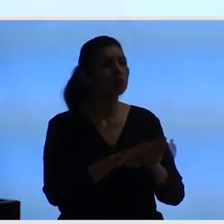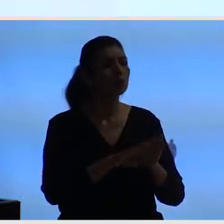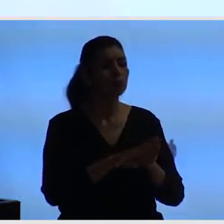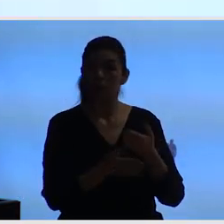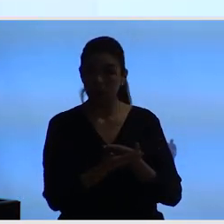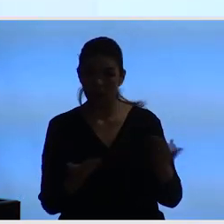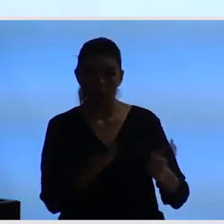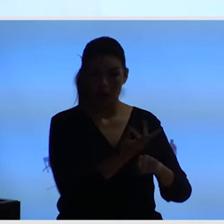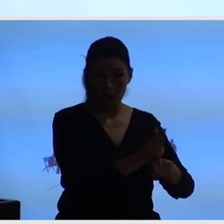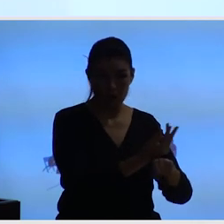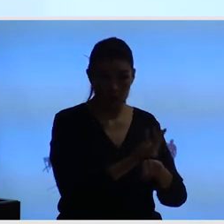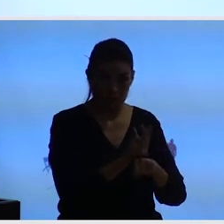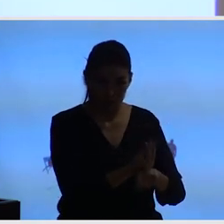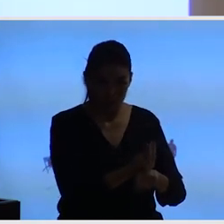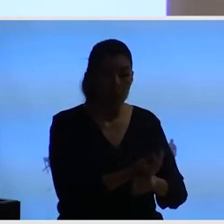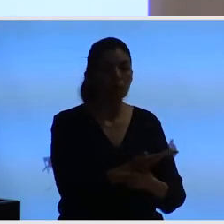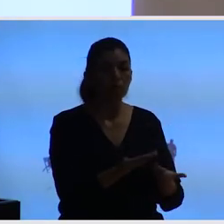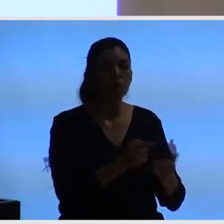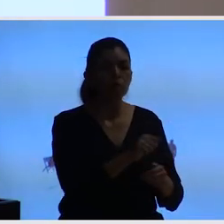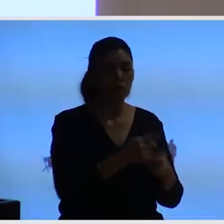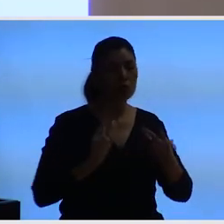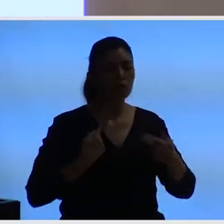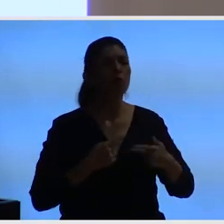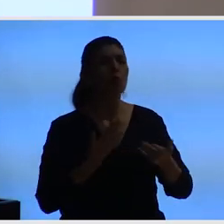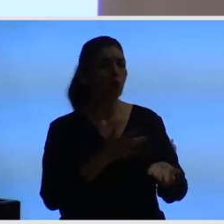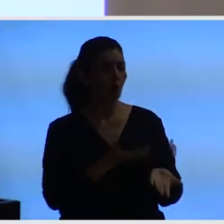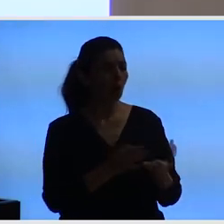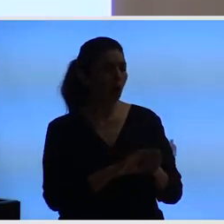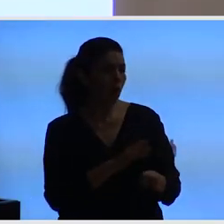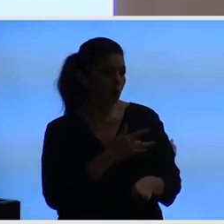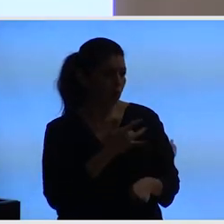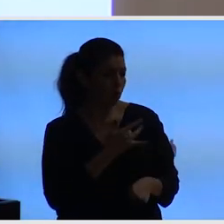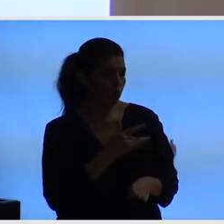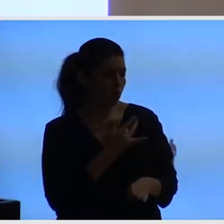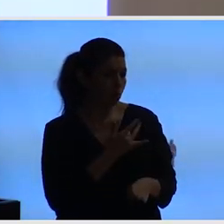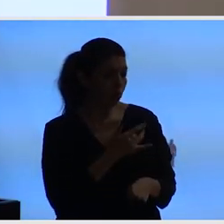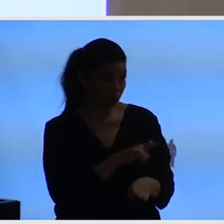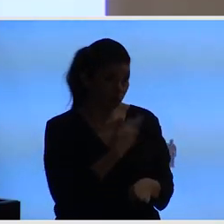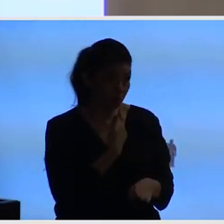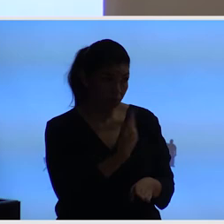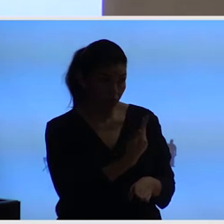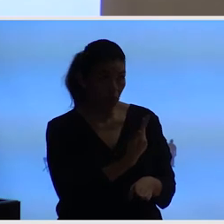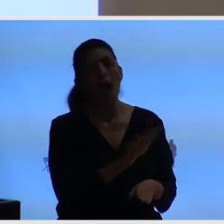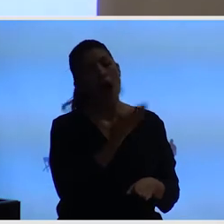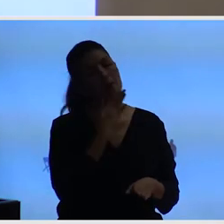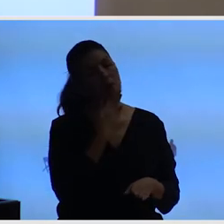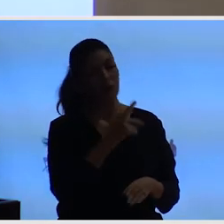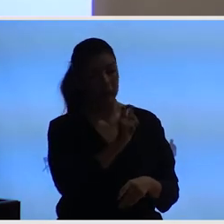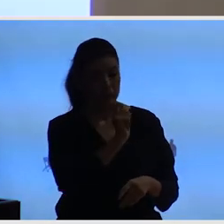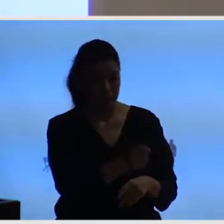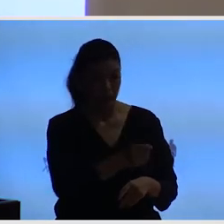medir, lo has hecho con la comunidad, lo has hecho con voluntarios. La gente entiende un poquito mejor por qué y